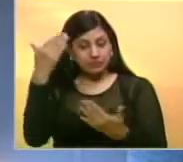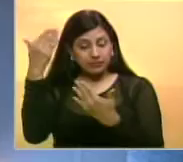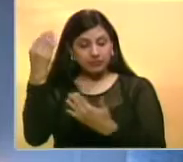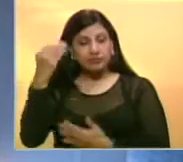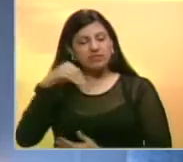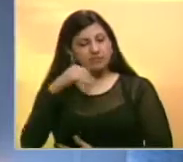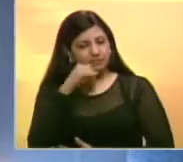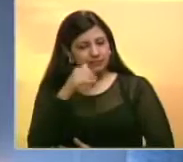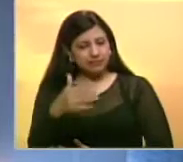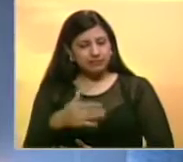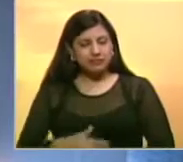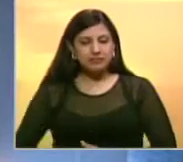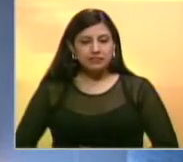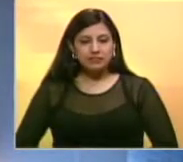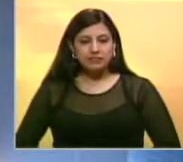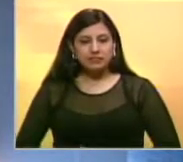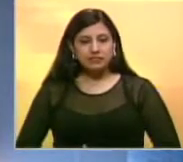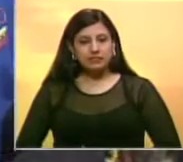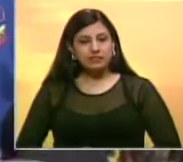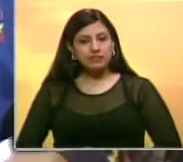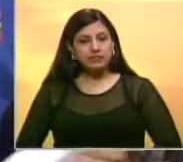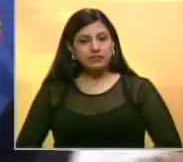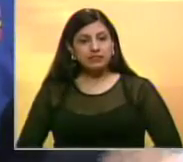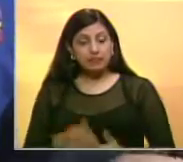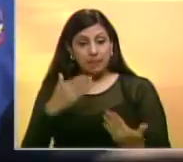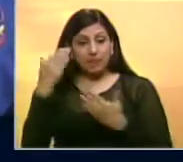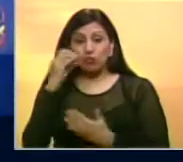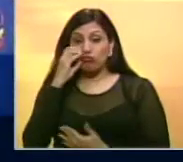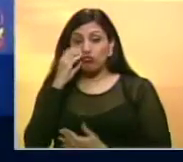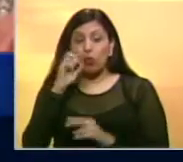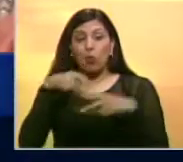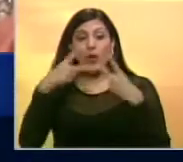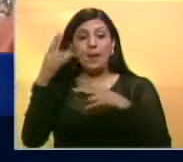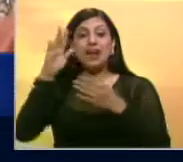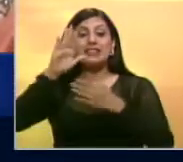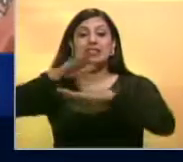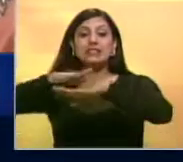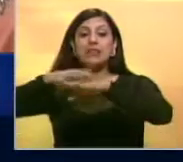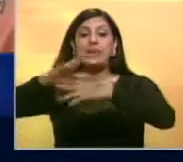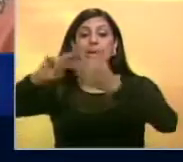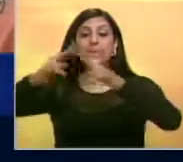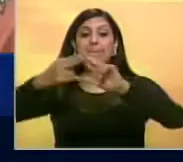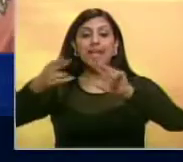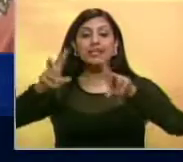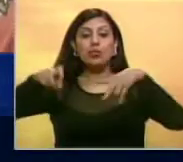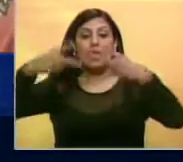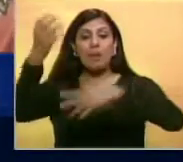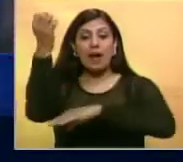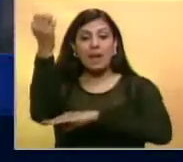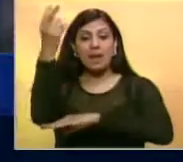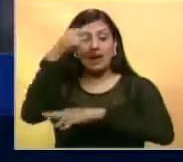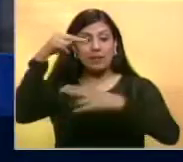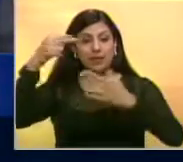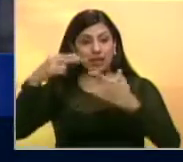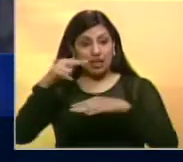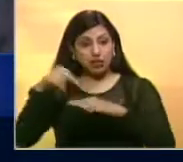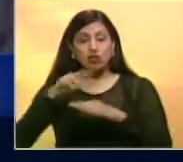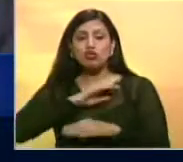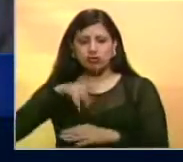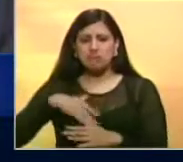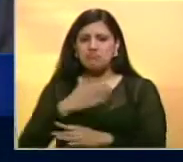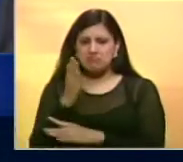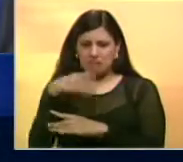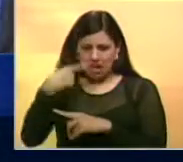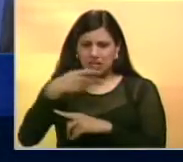Aníbal Camacho nos trae los detalles. Rodríguez se llamó a la paz durante la instalación del nuevo parlamento. Mañana iremos